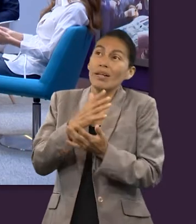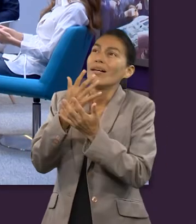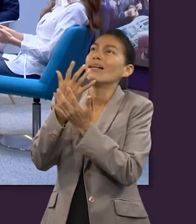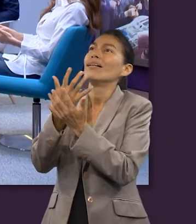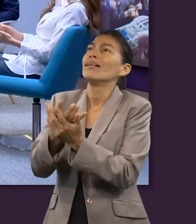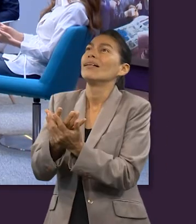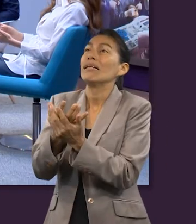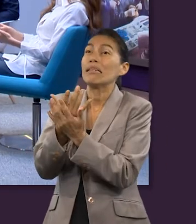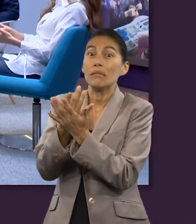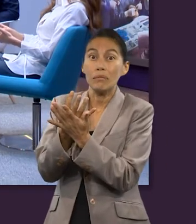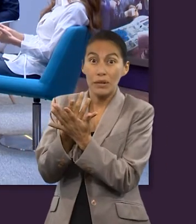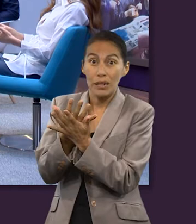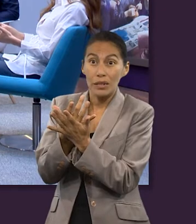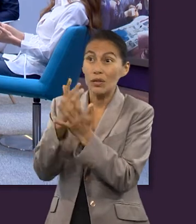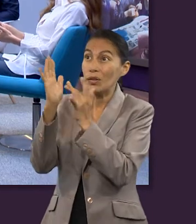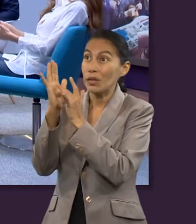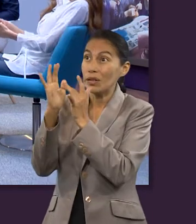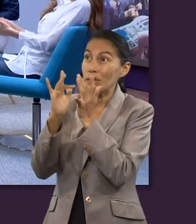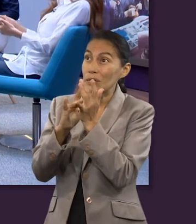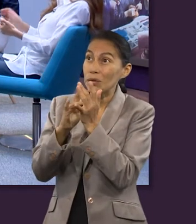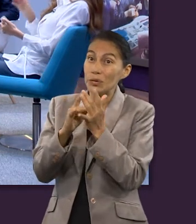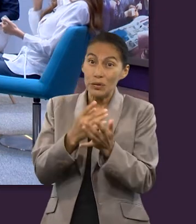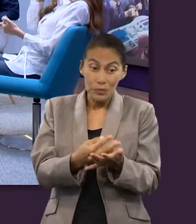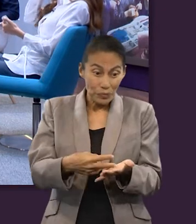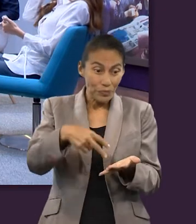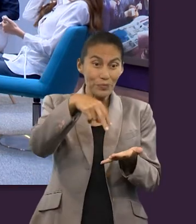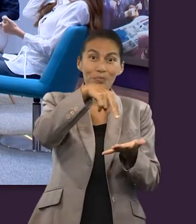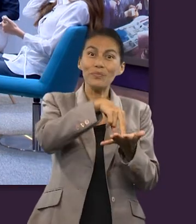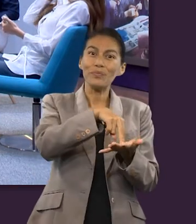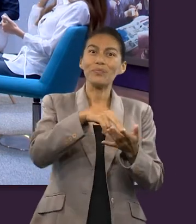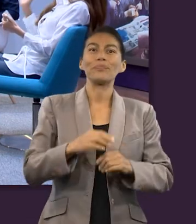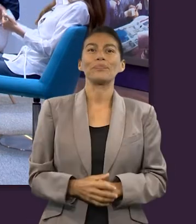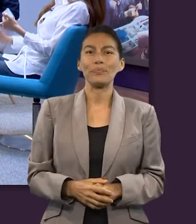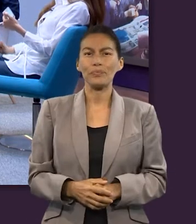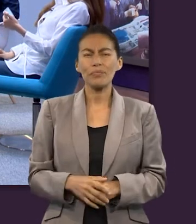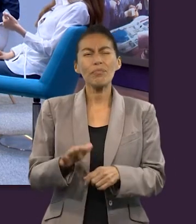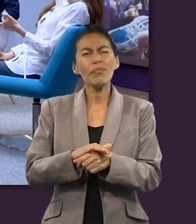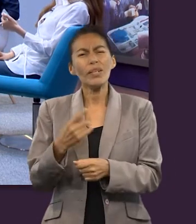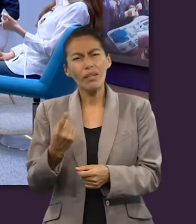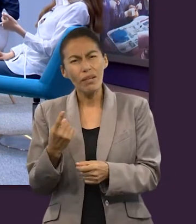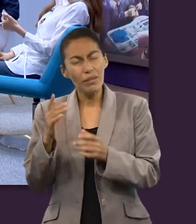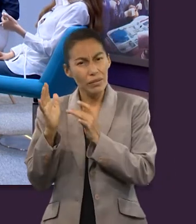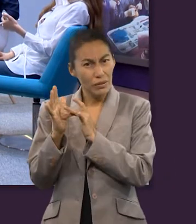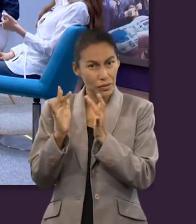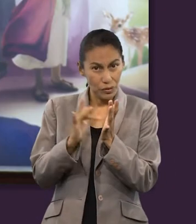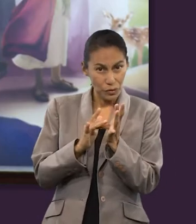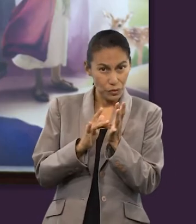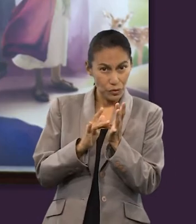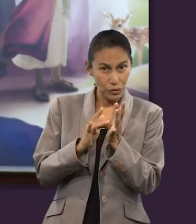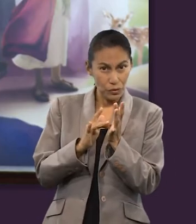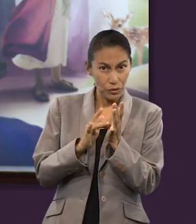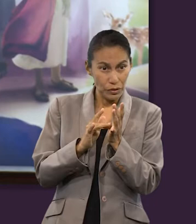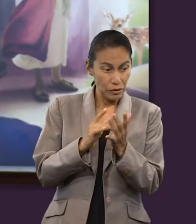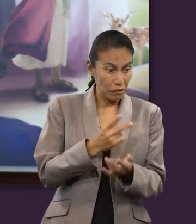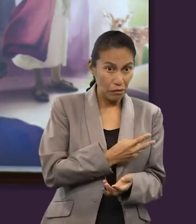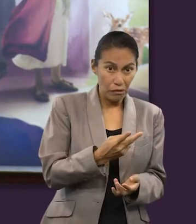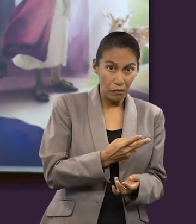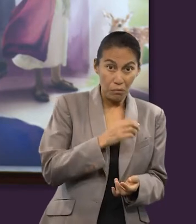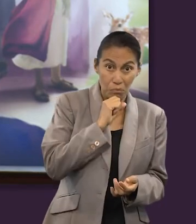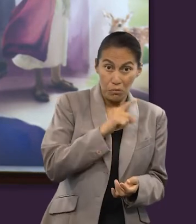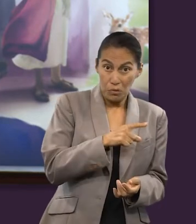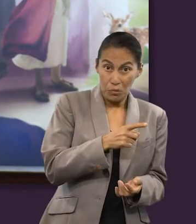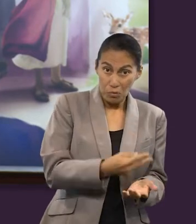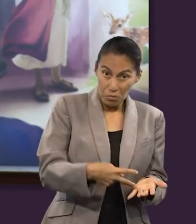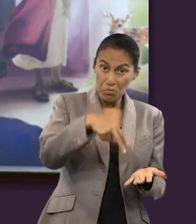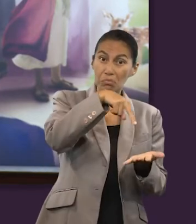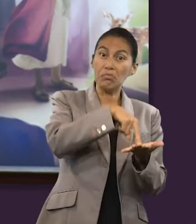esperando la gloriosa resurrección. Y por qué Dios, Jesús, o sea, fueron resucitados al